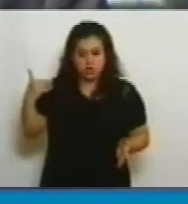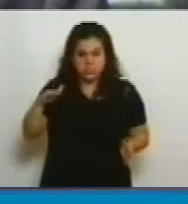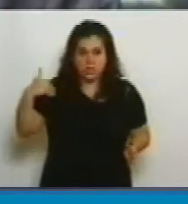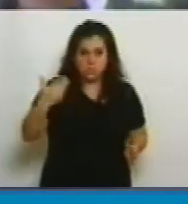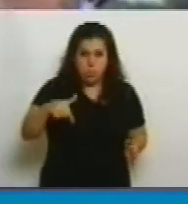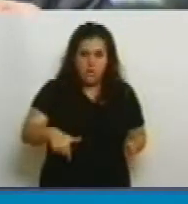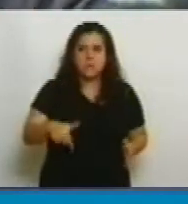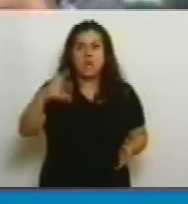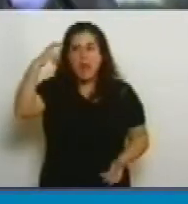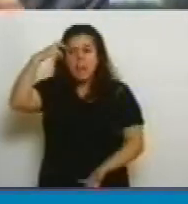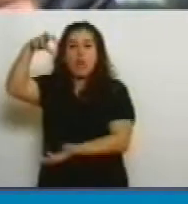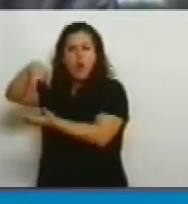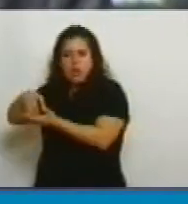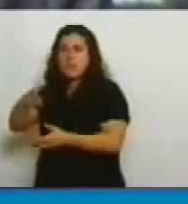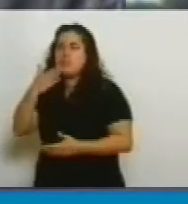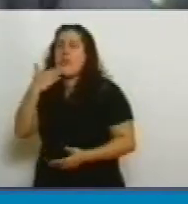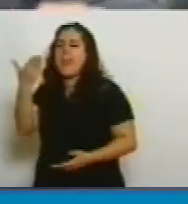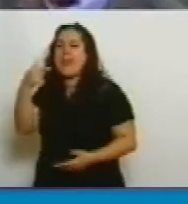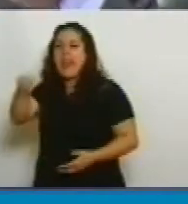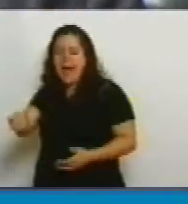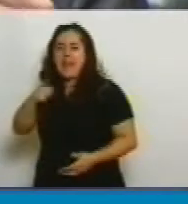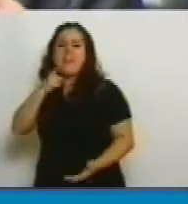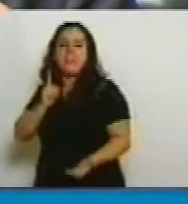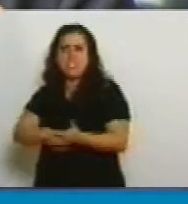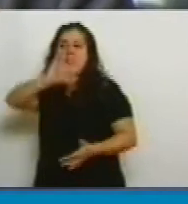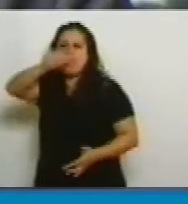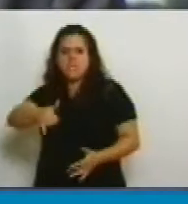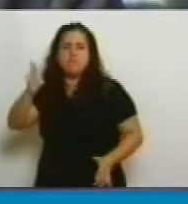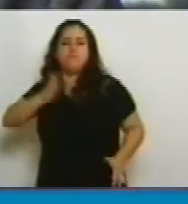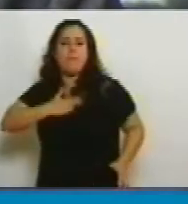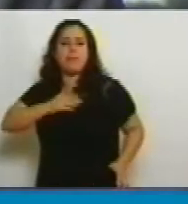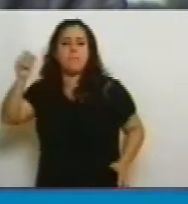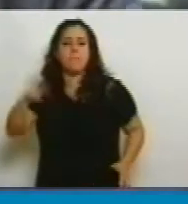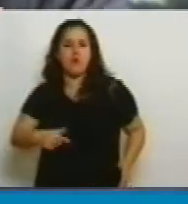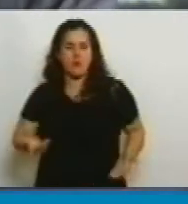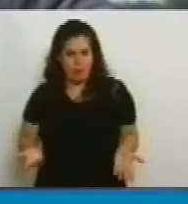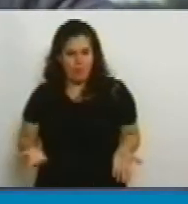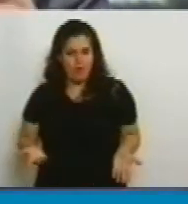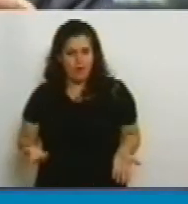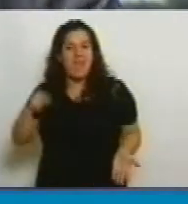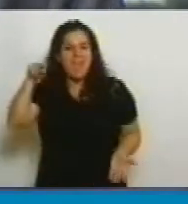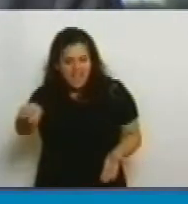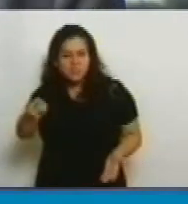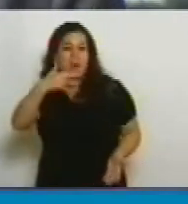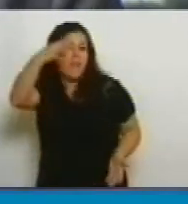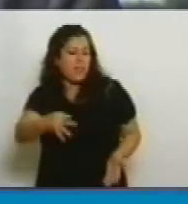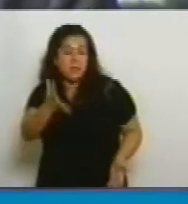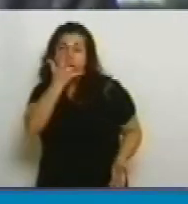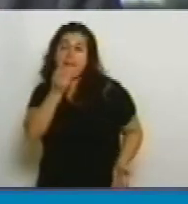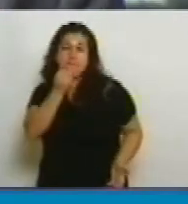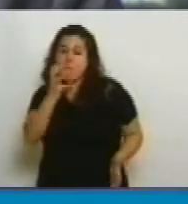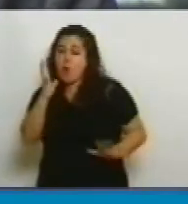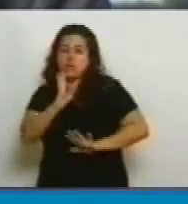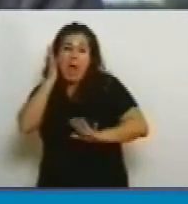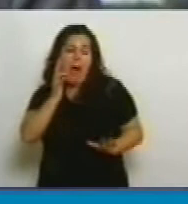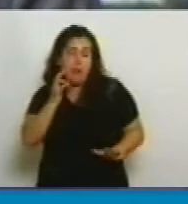lo expropia, lo declara de utilidad y lo convierte en su propio patrimonio. Es una hermosa paradoja y es